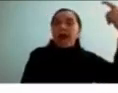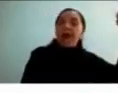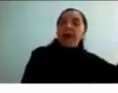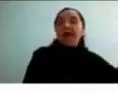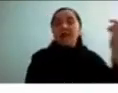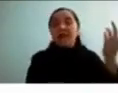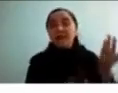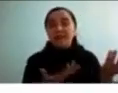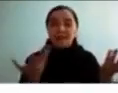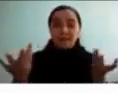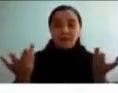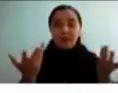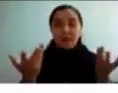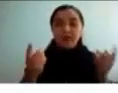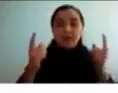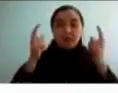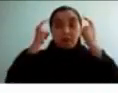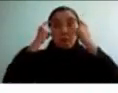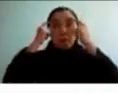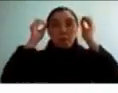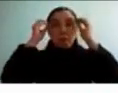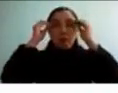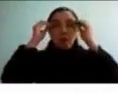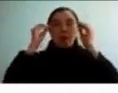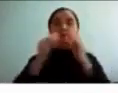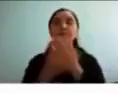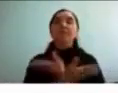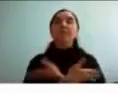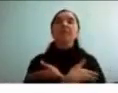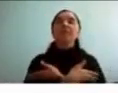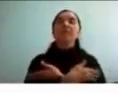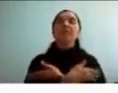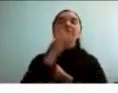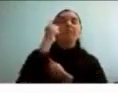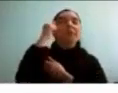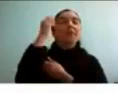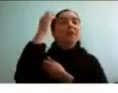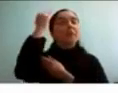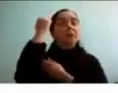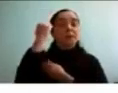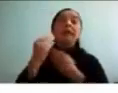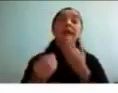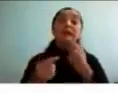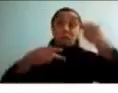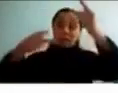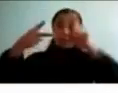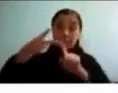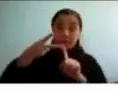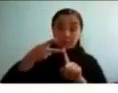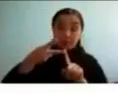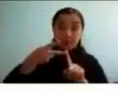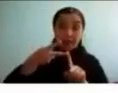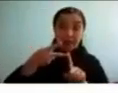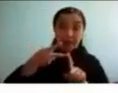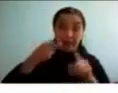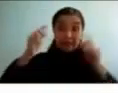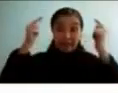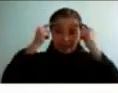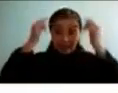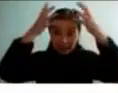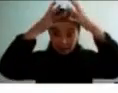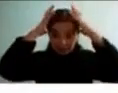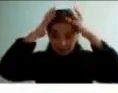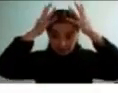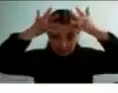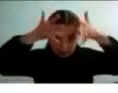y luego estaría la red neuronal orientada a tareas o sea sería la atención ejecutiva es decir la atención dirigida al objetivo al análisis a la toma de